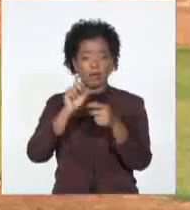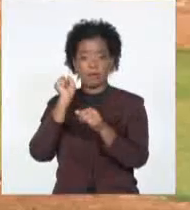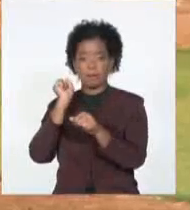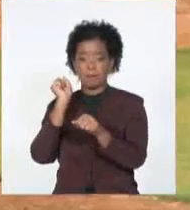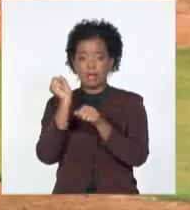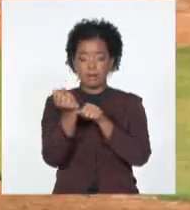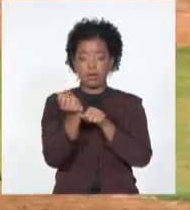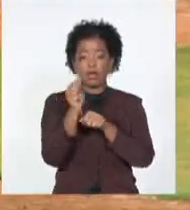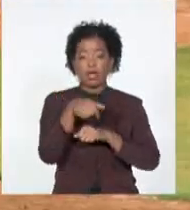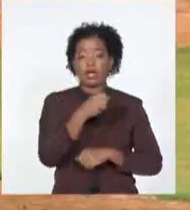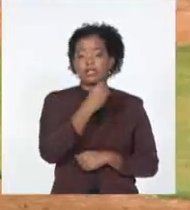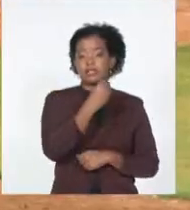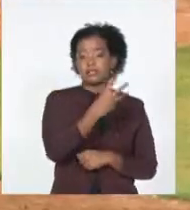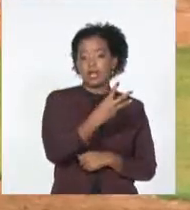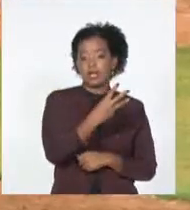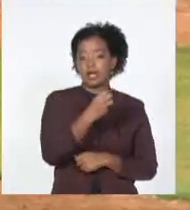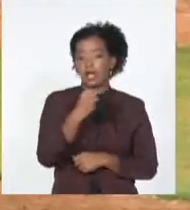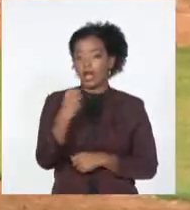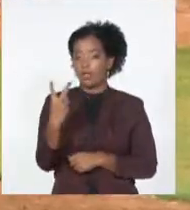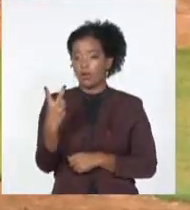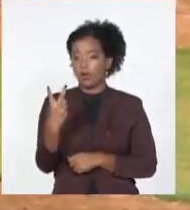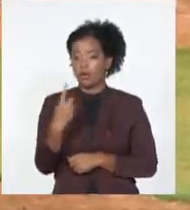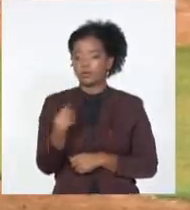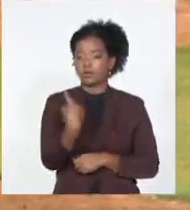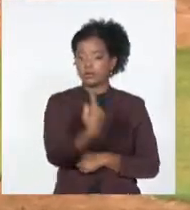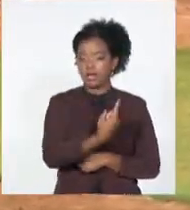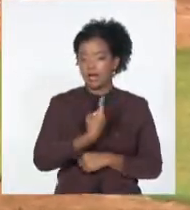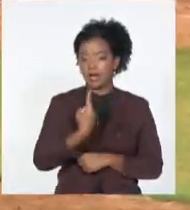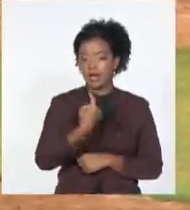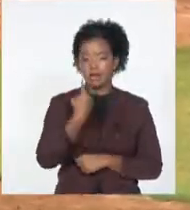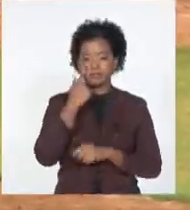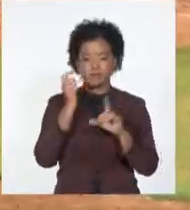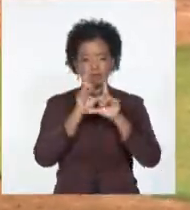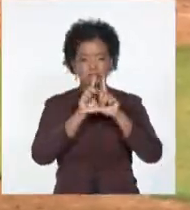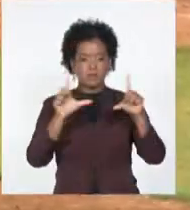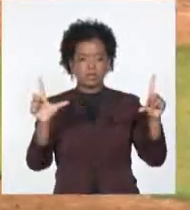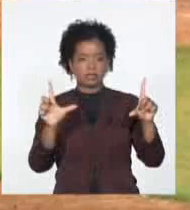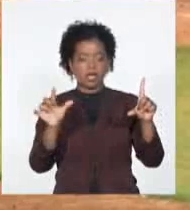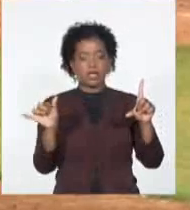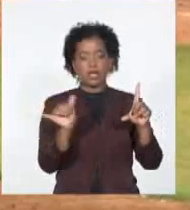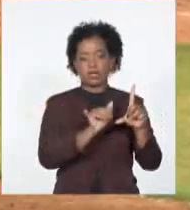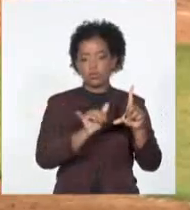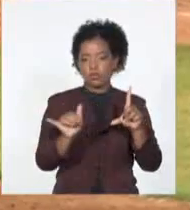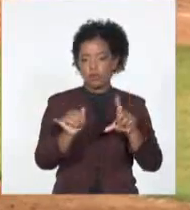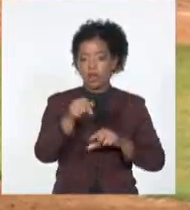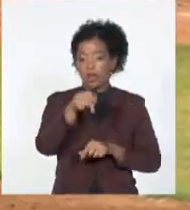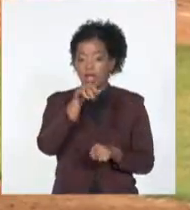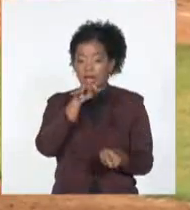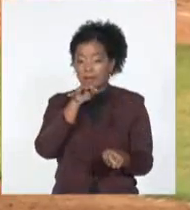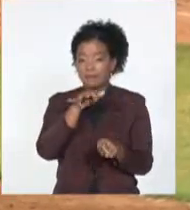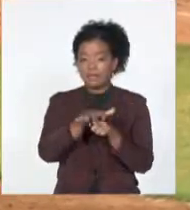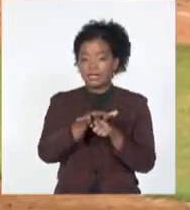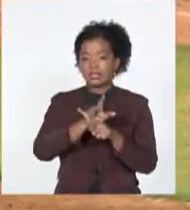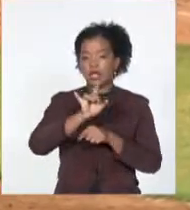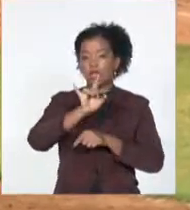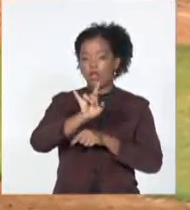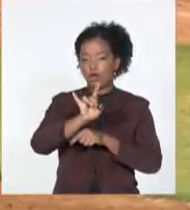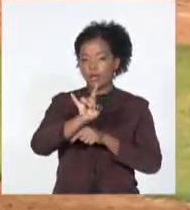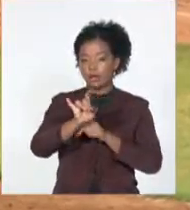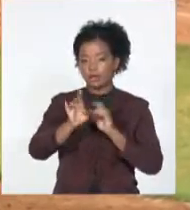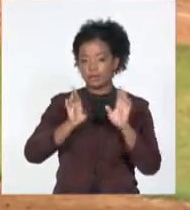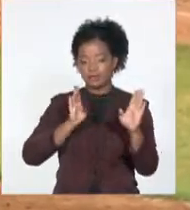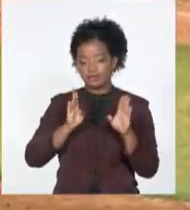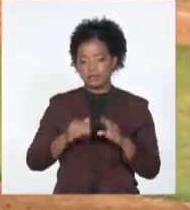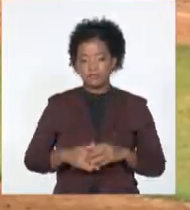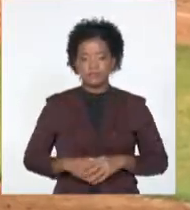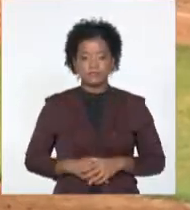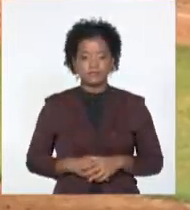favorable a los equipos locales. Ya lo tienen en sus pantallas, marchan igualado a uno cuando se juega el comienzo del noveno episodio. Y el